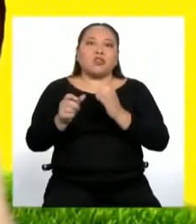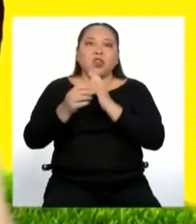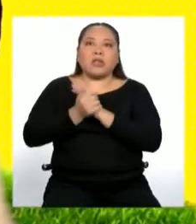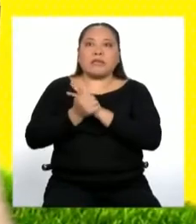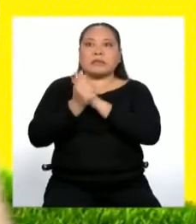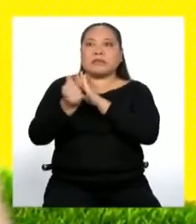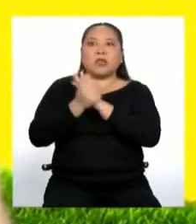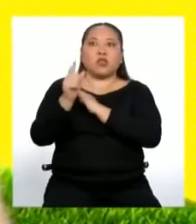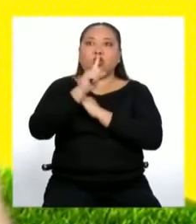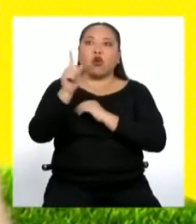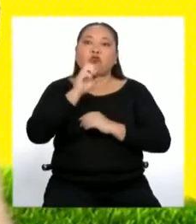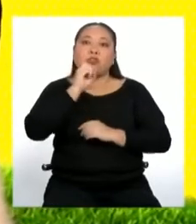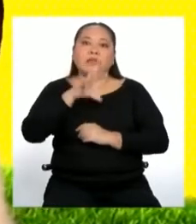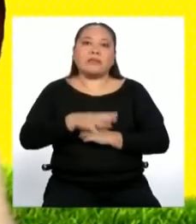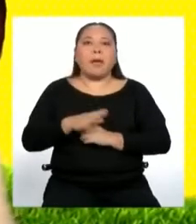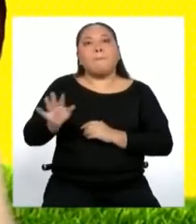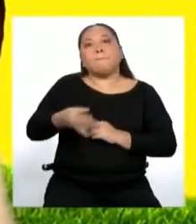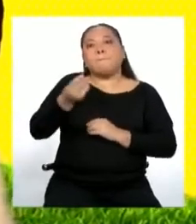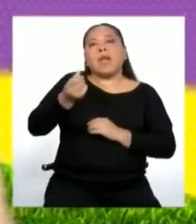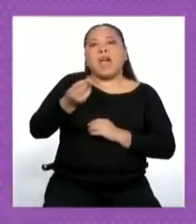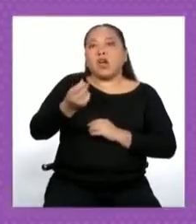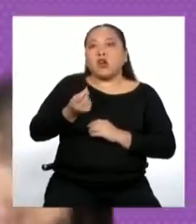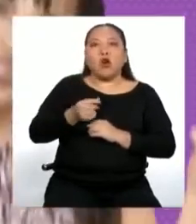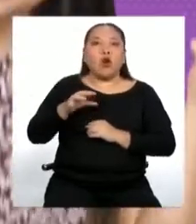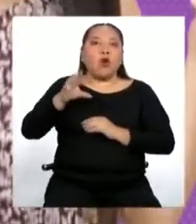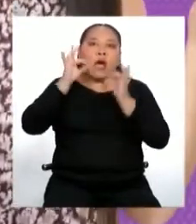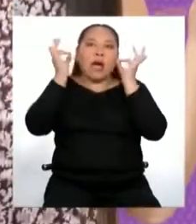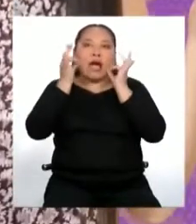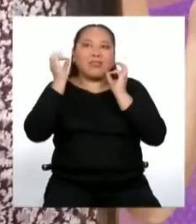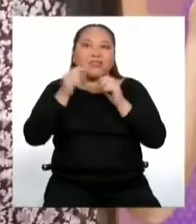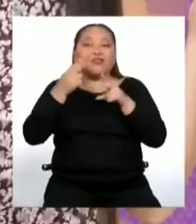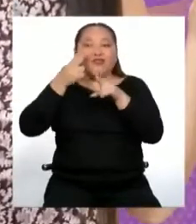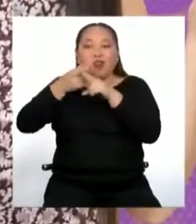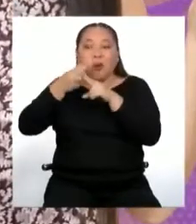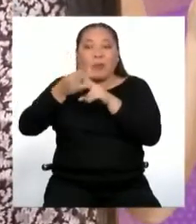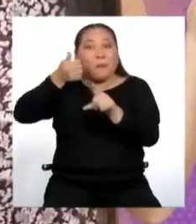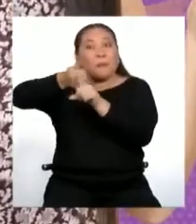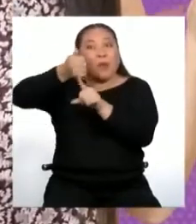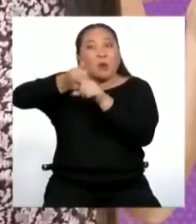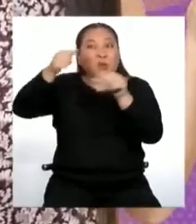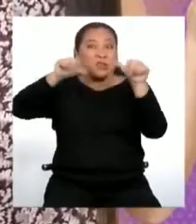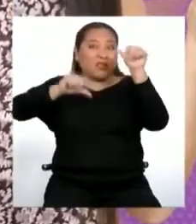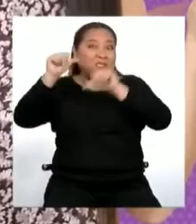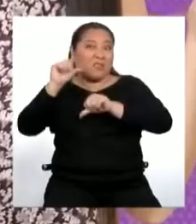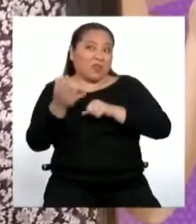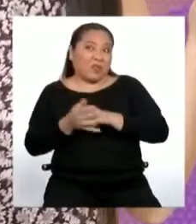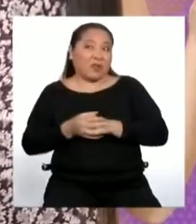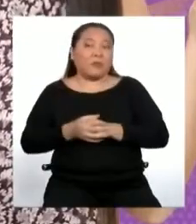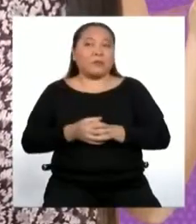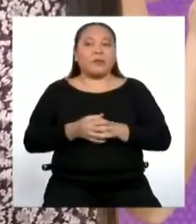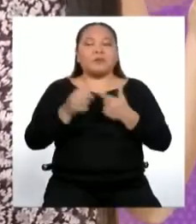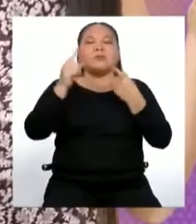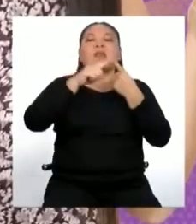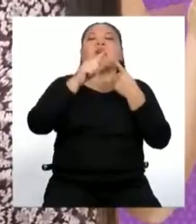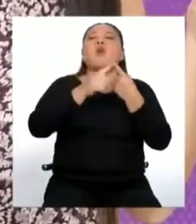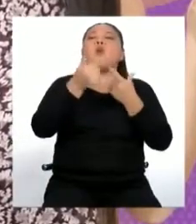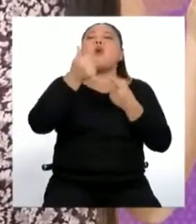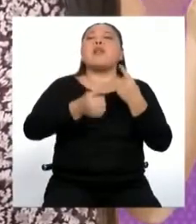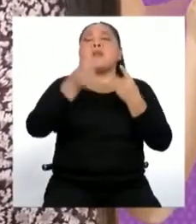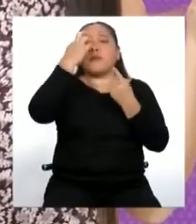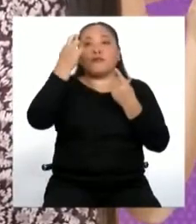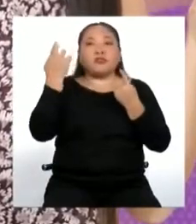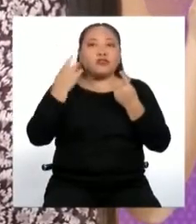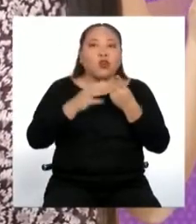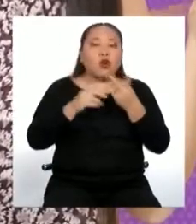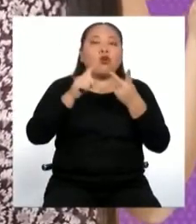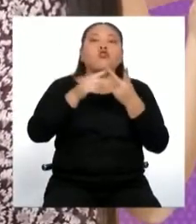canis lupus y felis silvestris catus. Por eso es muy importante definir la ocupación, lugar de procedencia y edad de